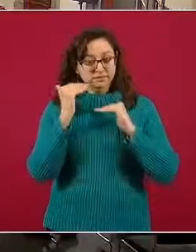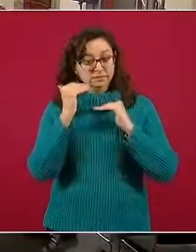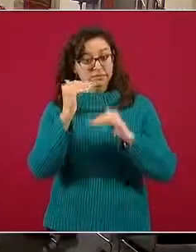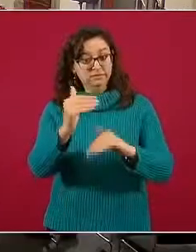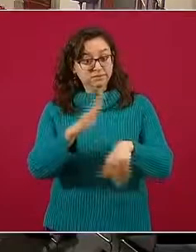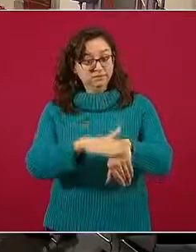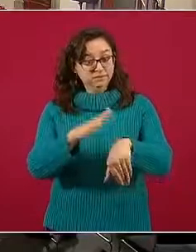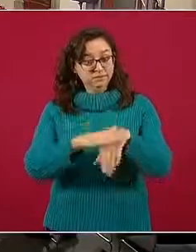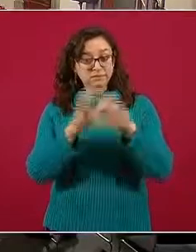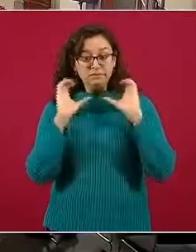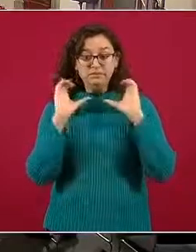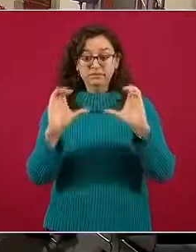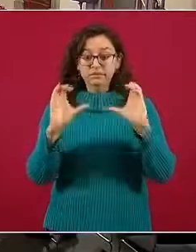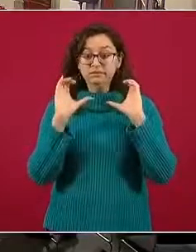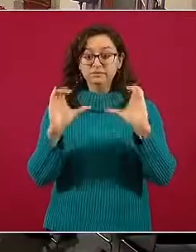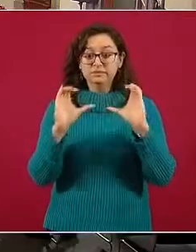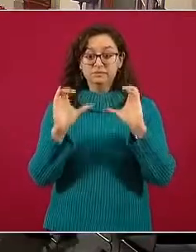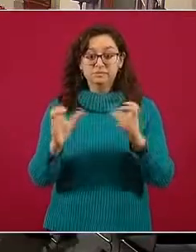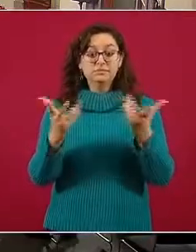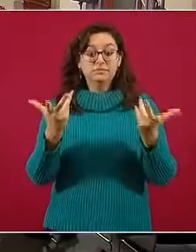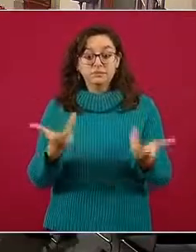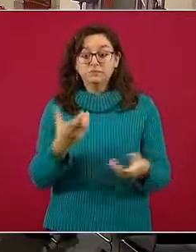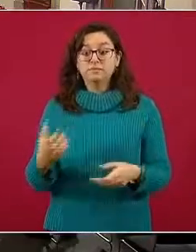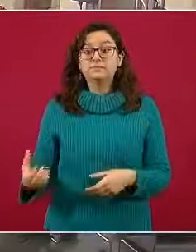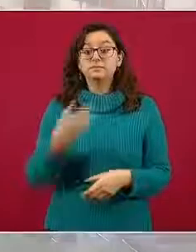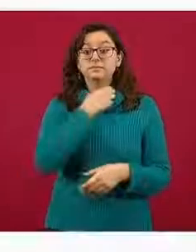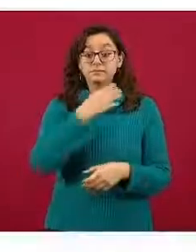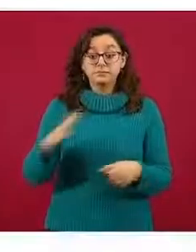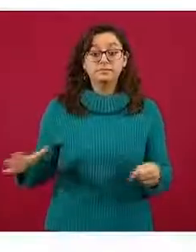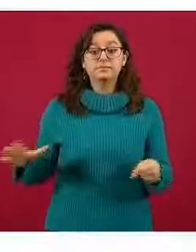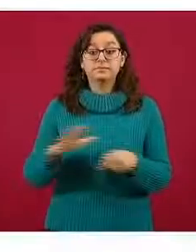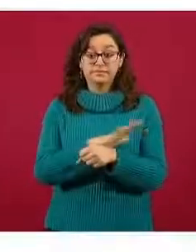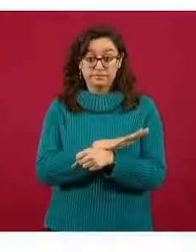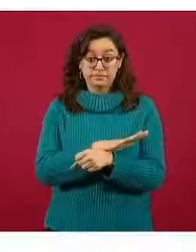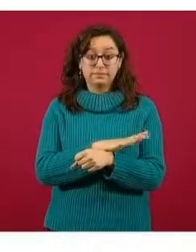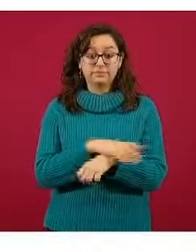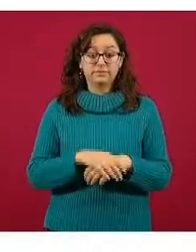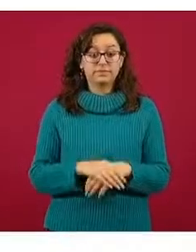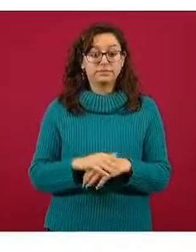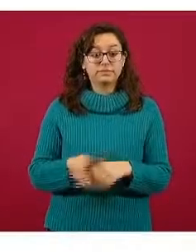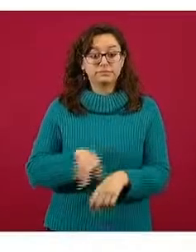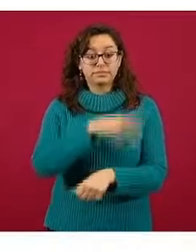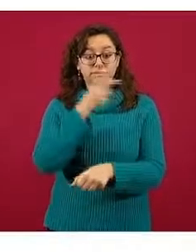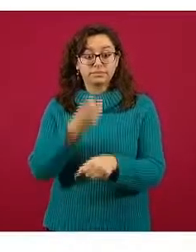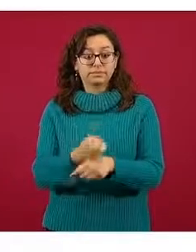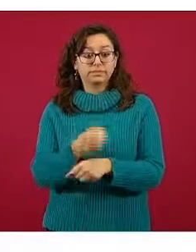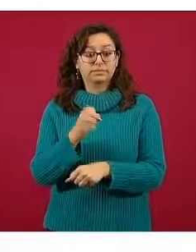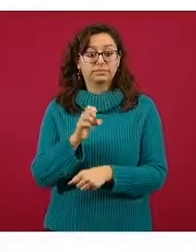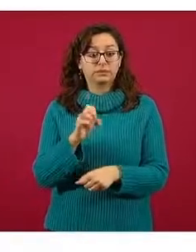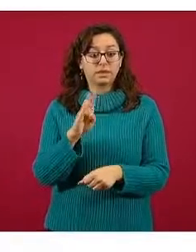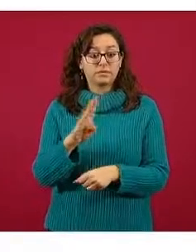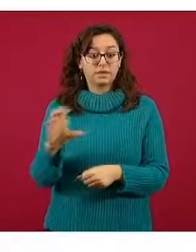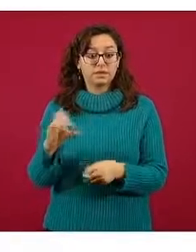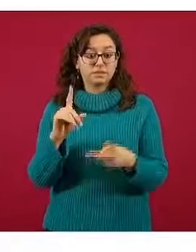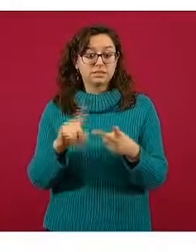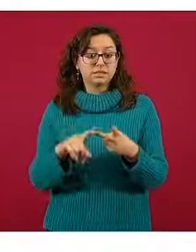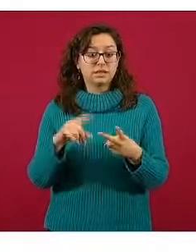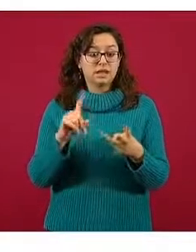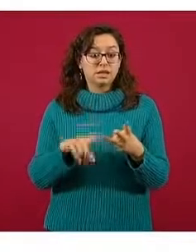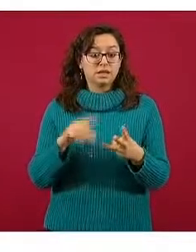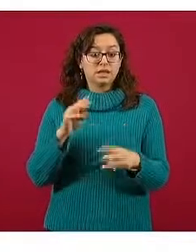alerta de saturación de servicios. Le sigue el Estado de Baja California, el Estado de México,